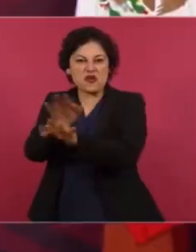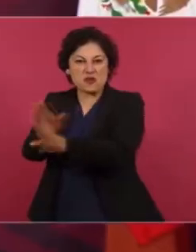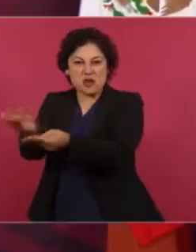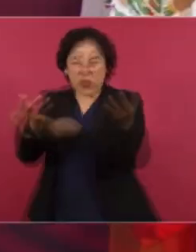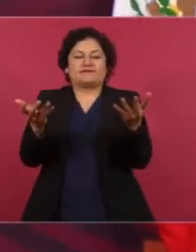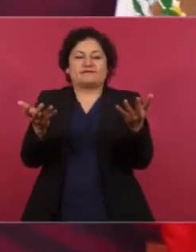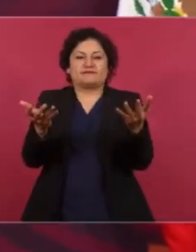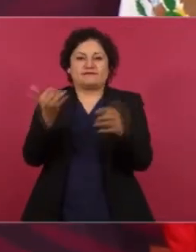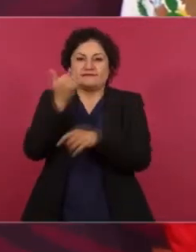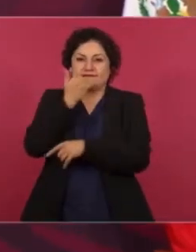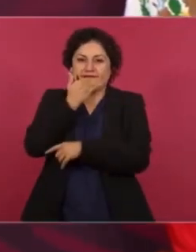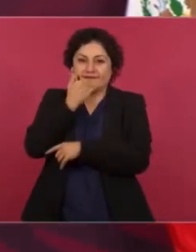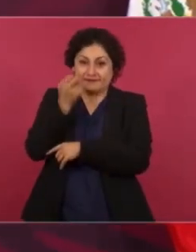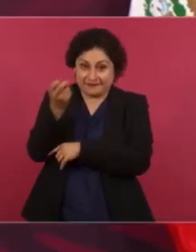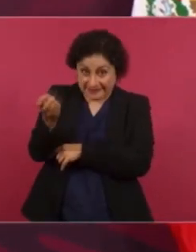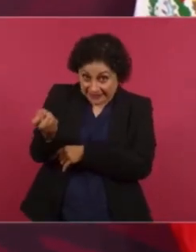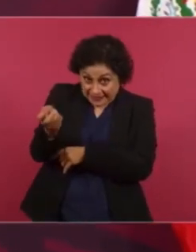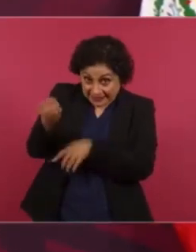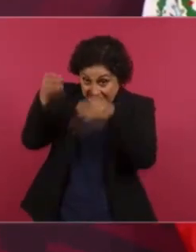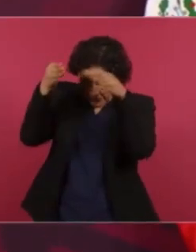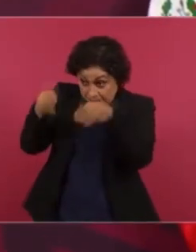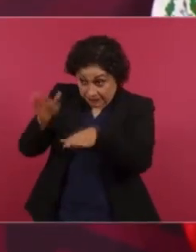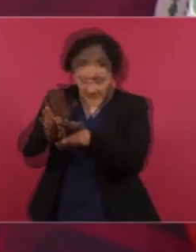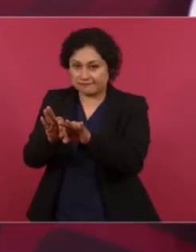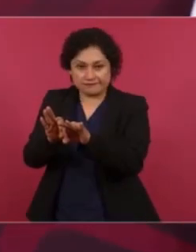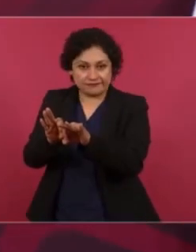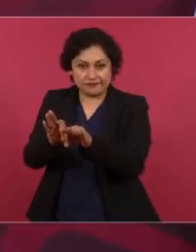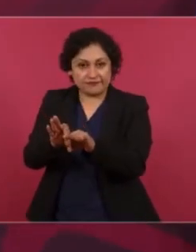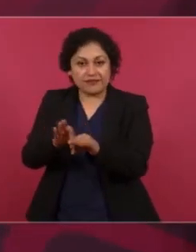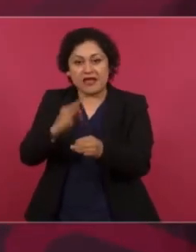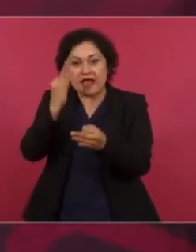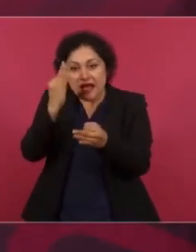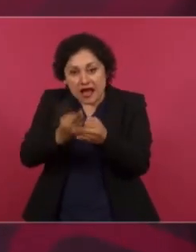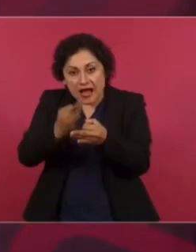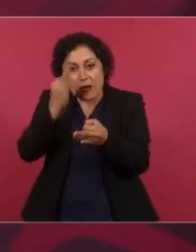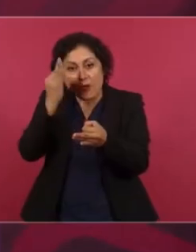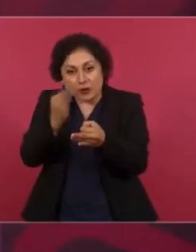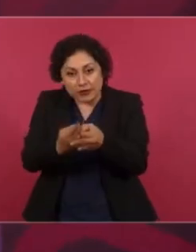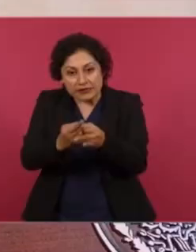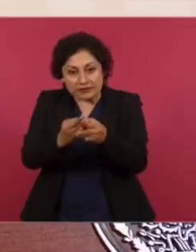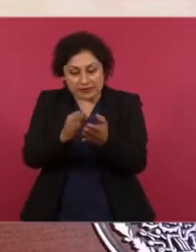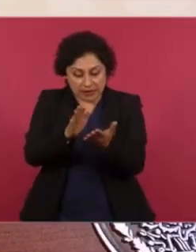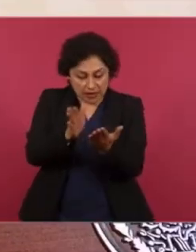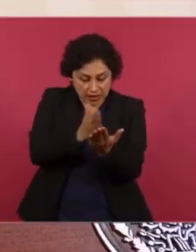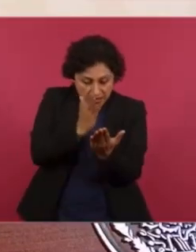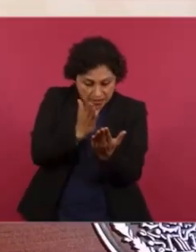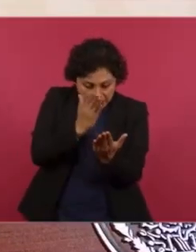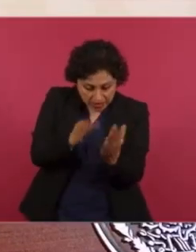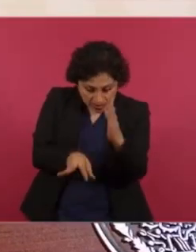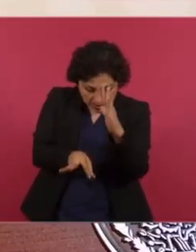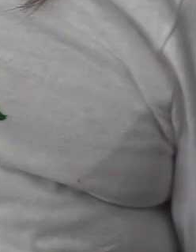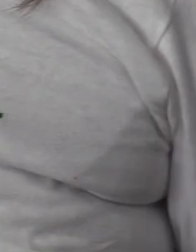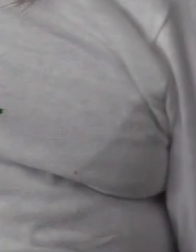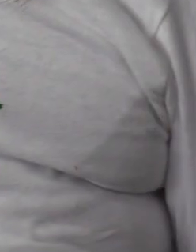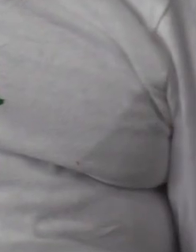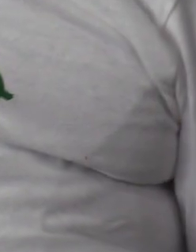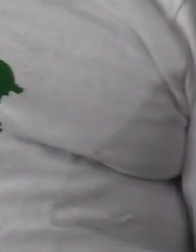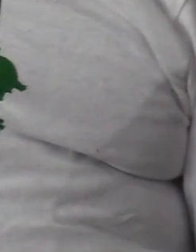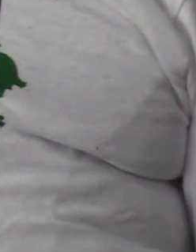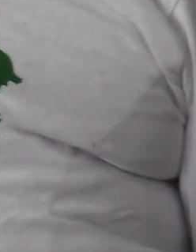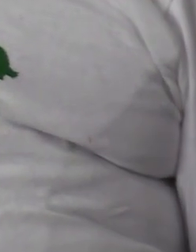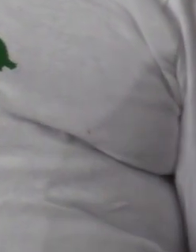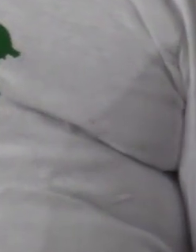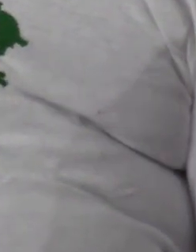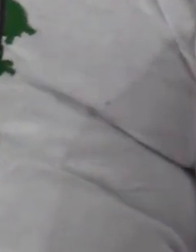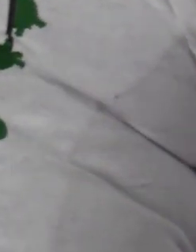tenemos que tener como prioridad es encontrar a los muchachos. Informo